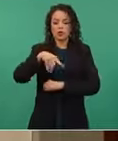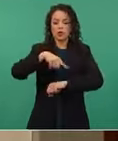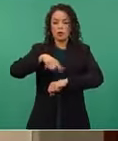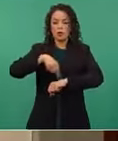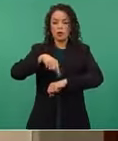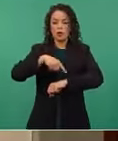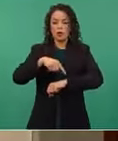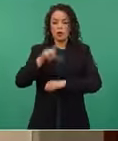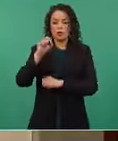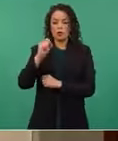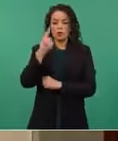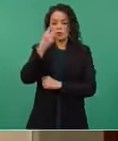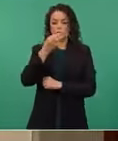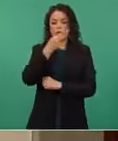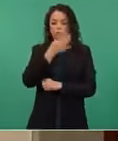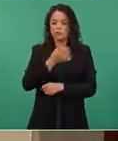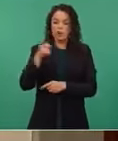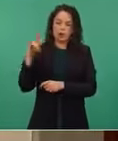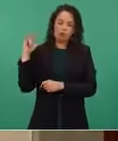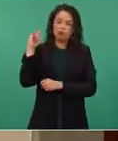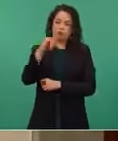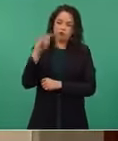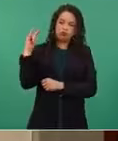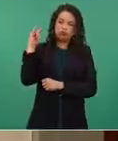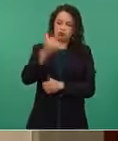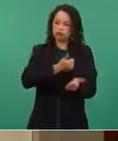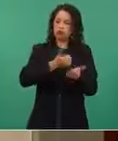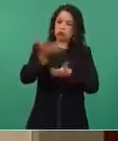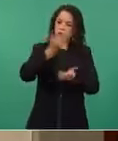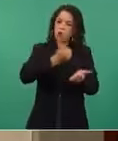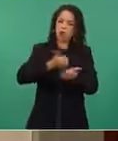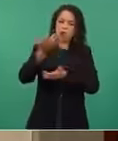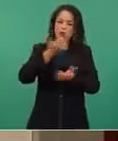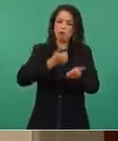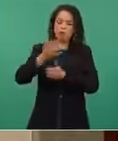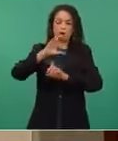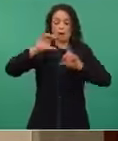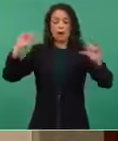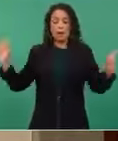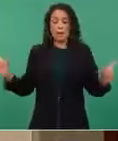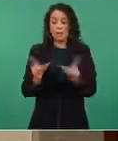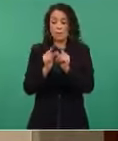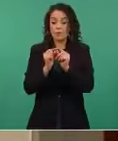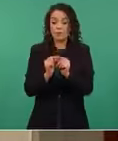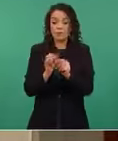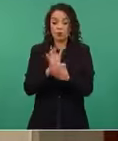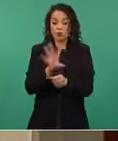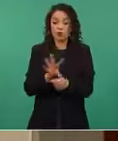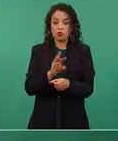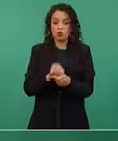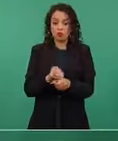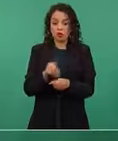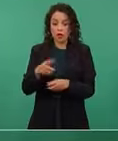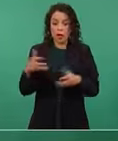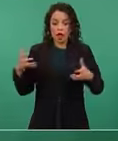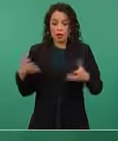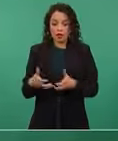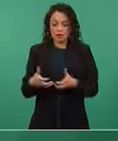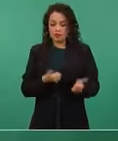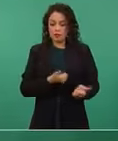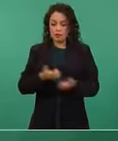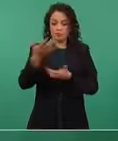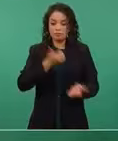con 21 minutos de operaciones. El resumen del efectivo empleado en esta actividad de